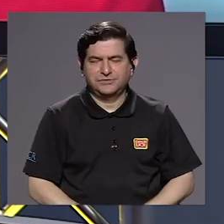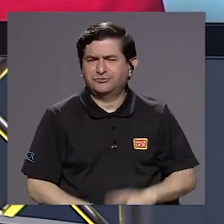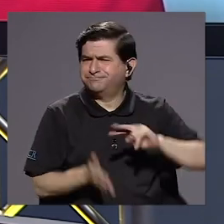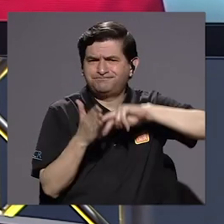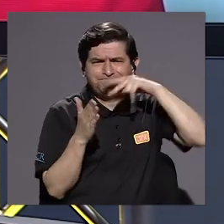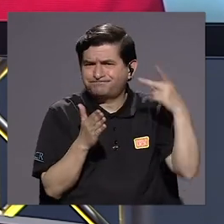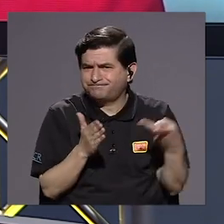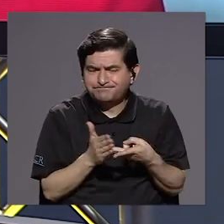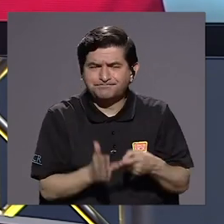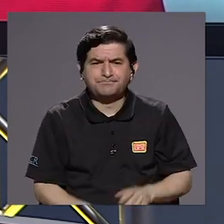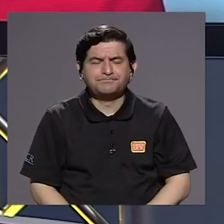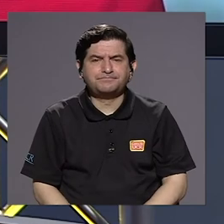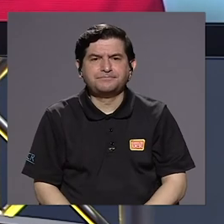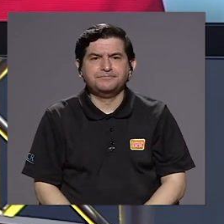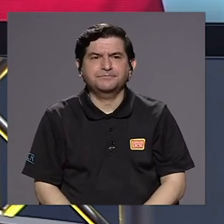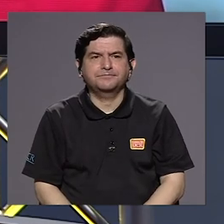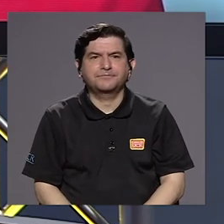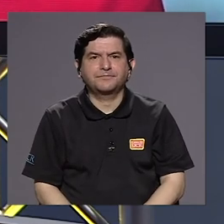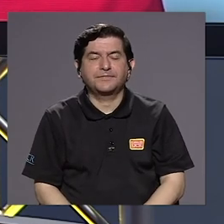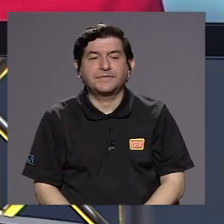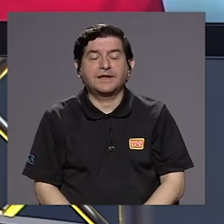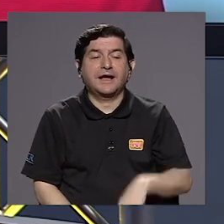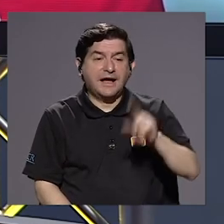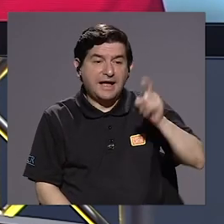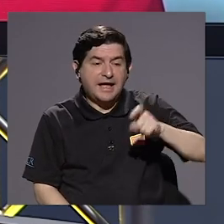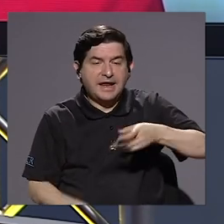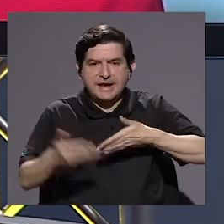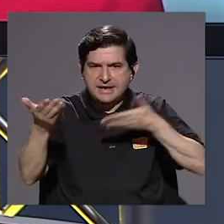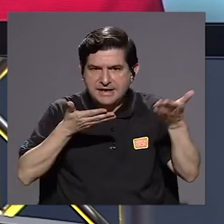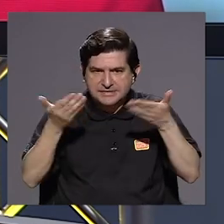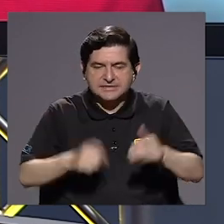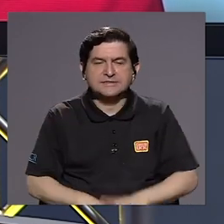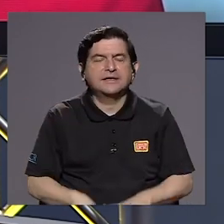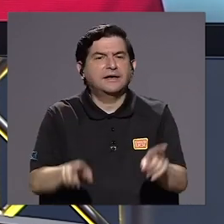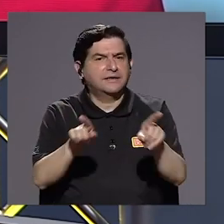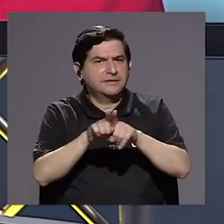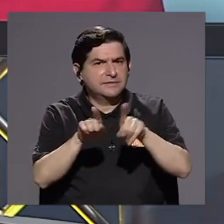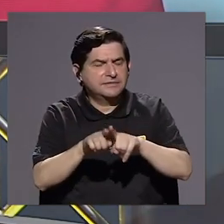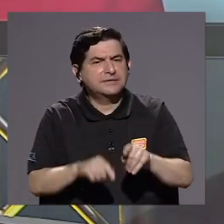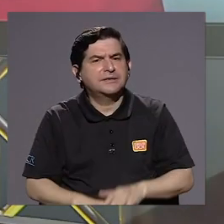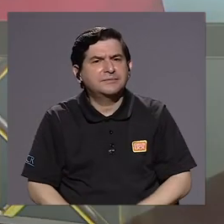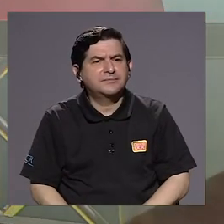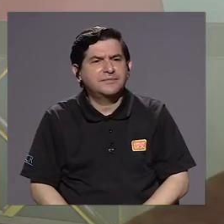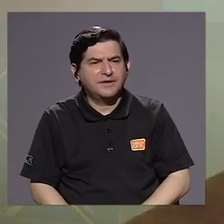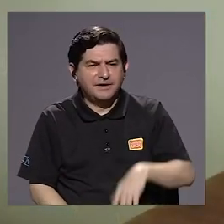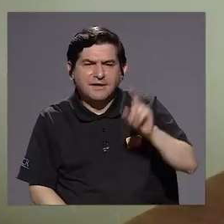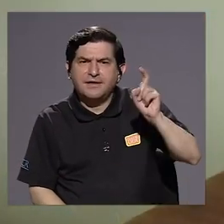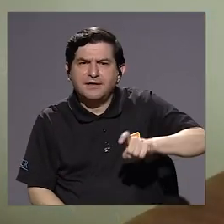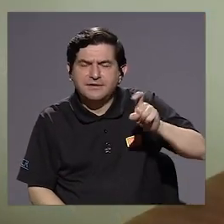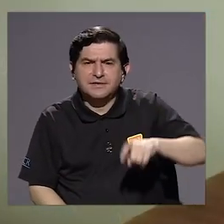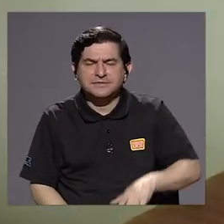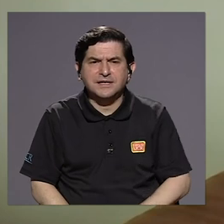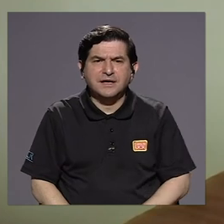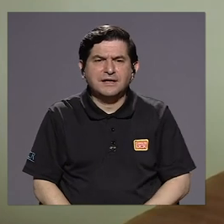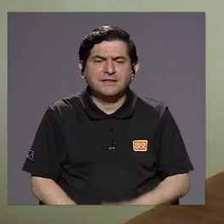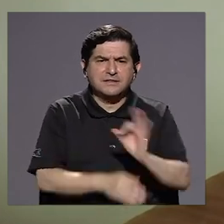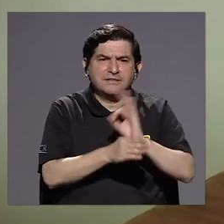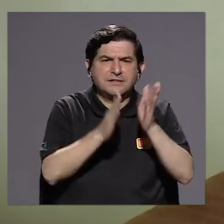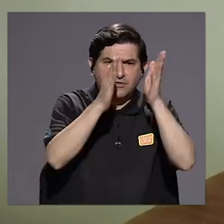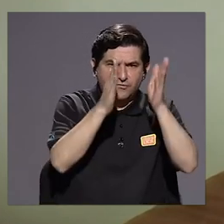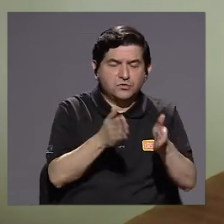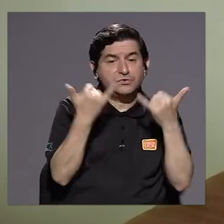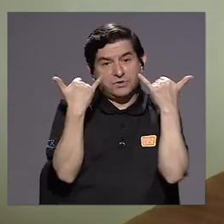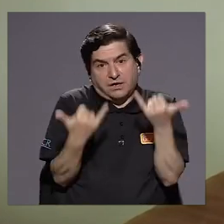sentido, cuanta necesidad de servicio hay, hay necesidad de ambiente, de trabajador, de funcionarios